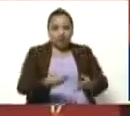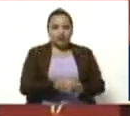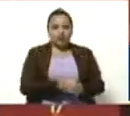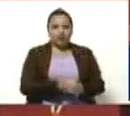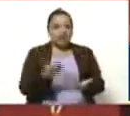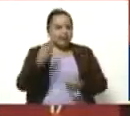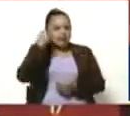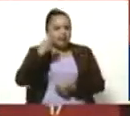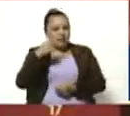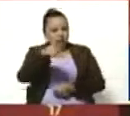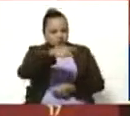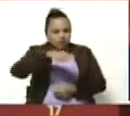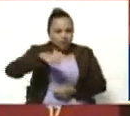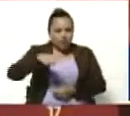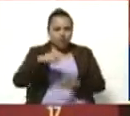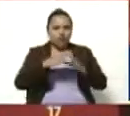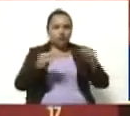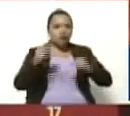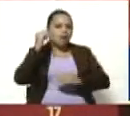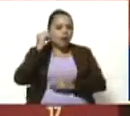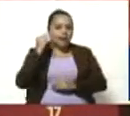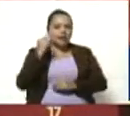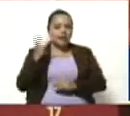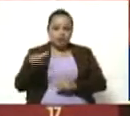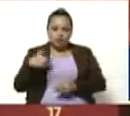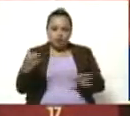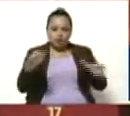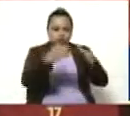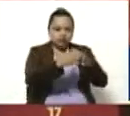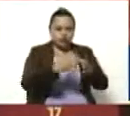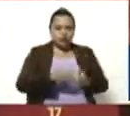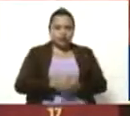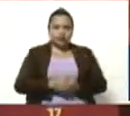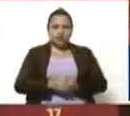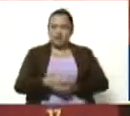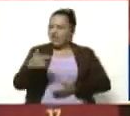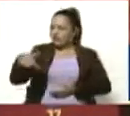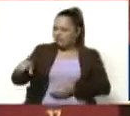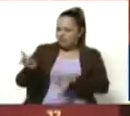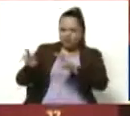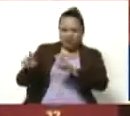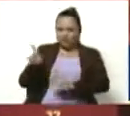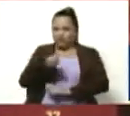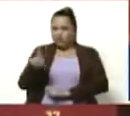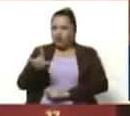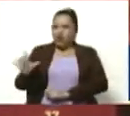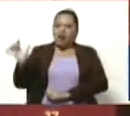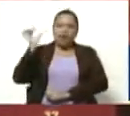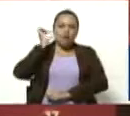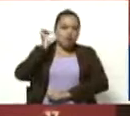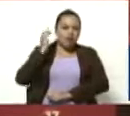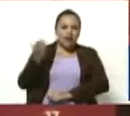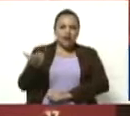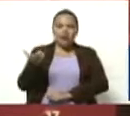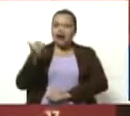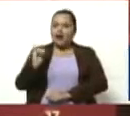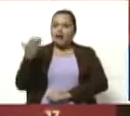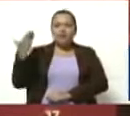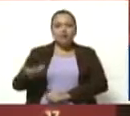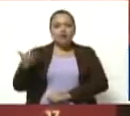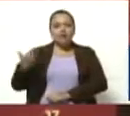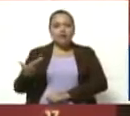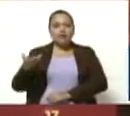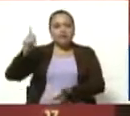estas poetas que hoy se pudieron reunir acá, en esta gala? Bueno, no es nada raro. Las mujeres ocupan un